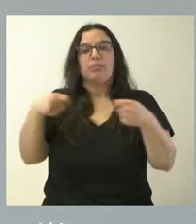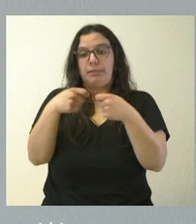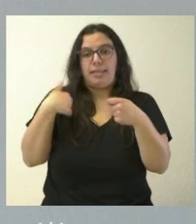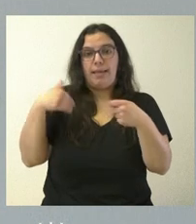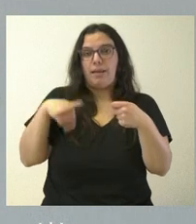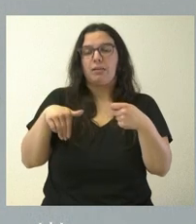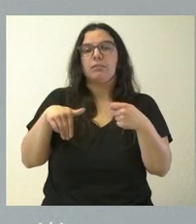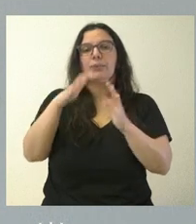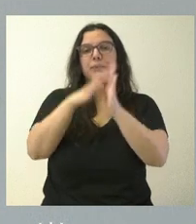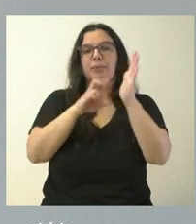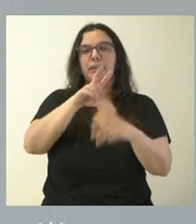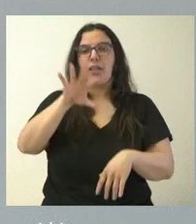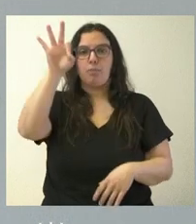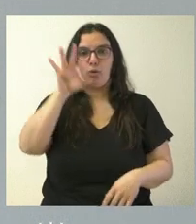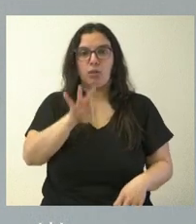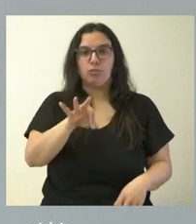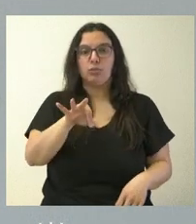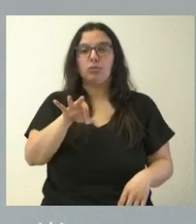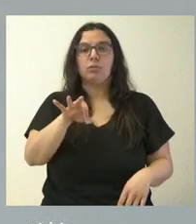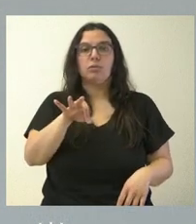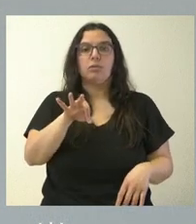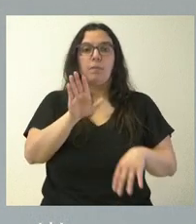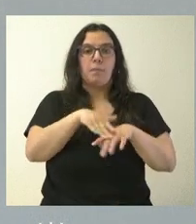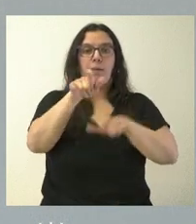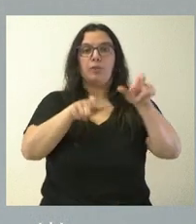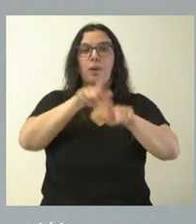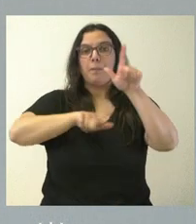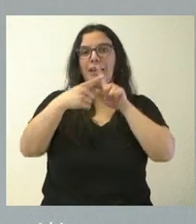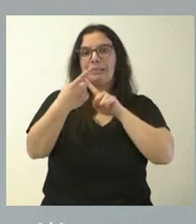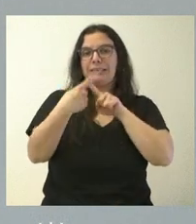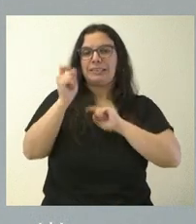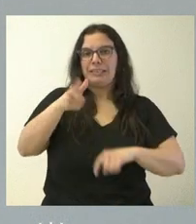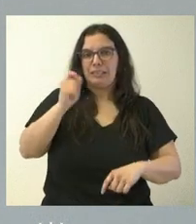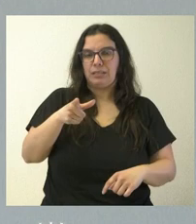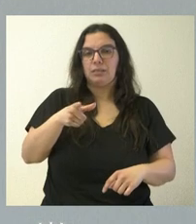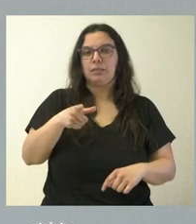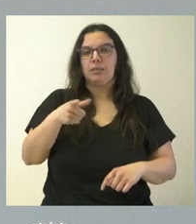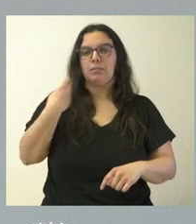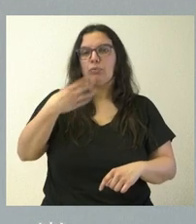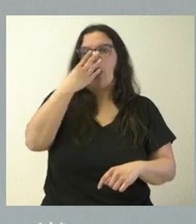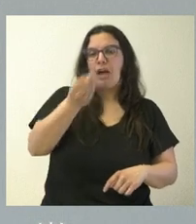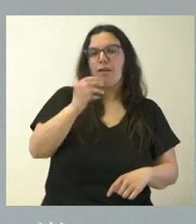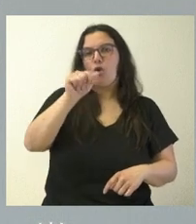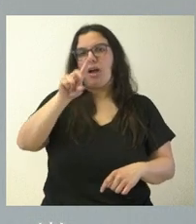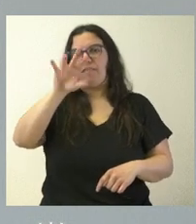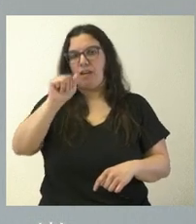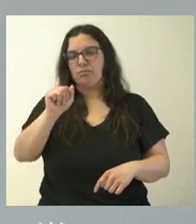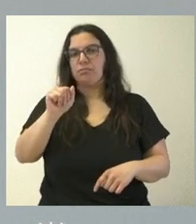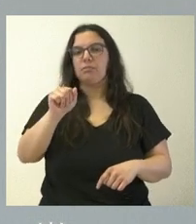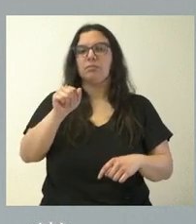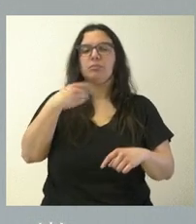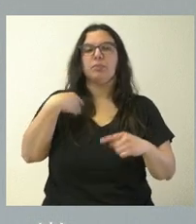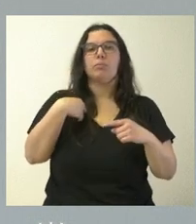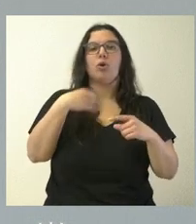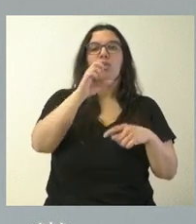una rebaja del 25% para los viajeros recurrentes de altas prestaciones en esas conexiones de